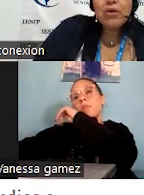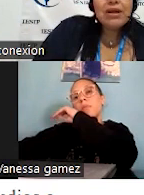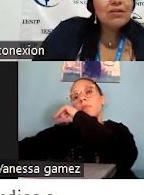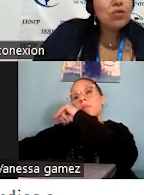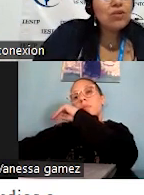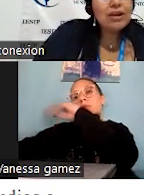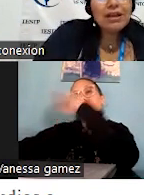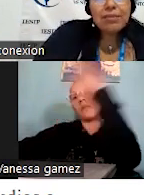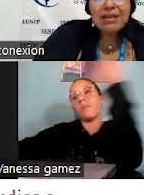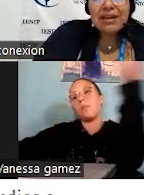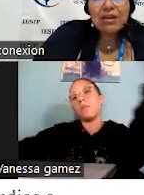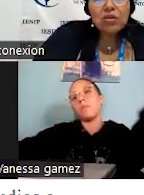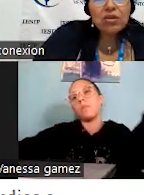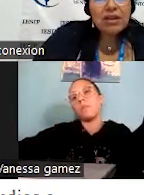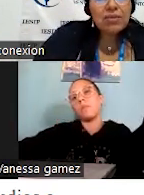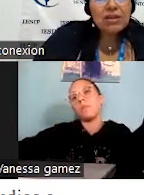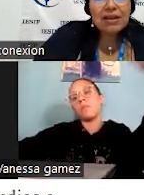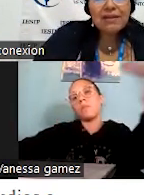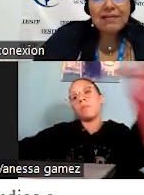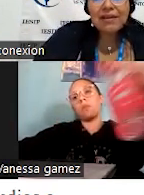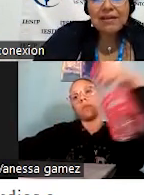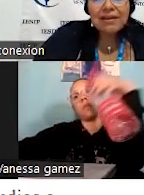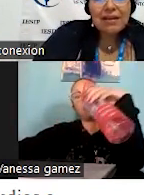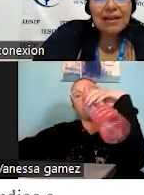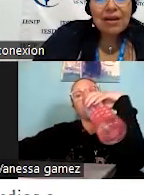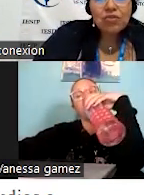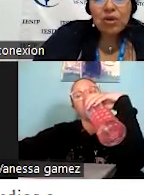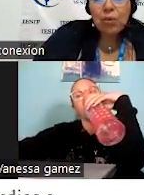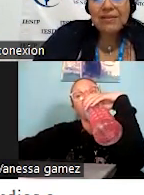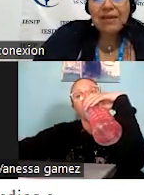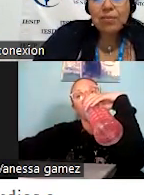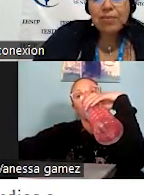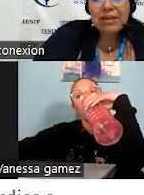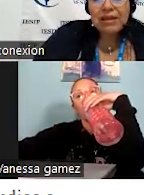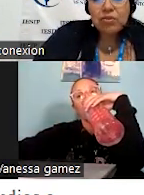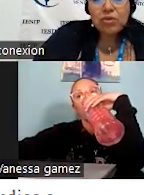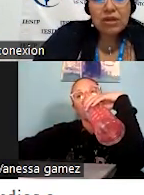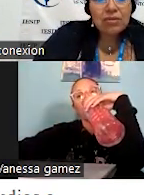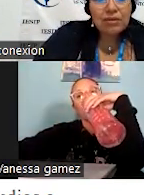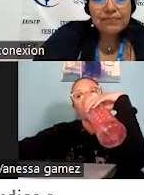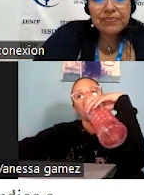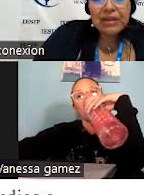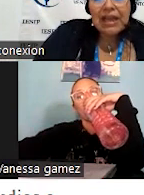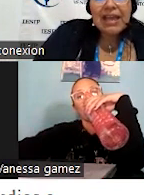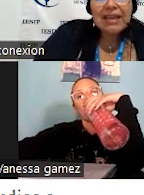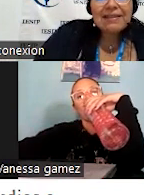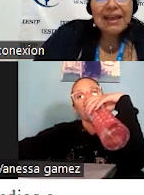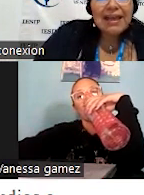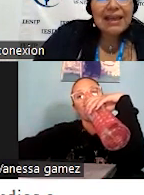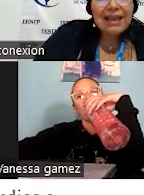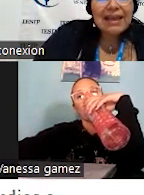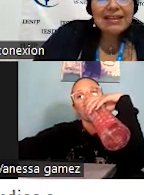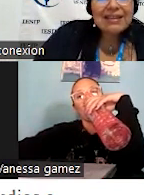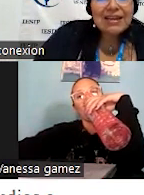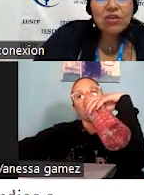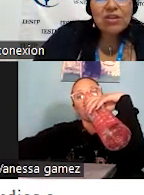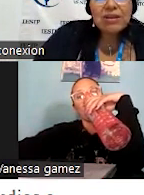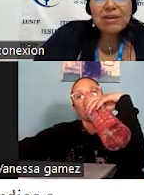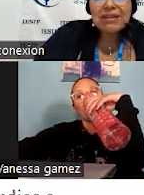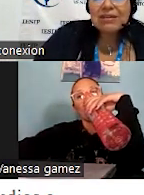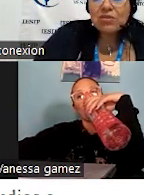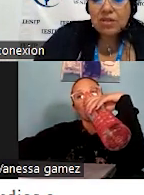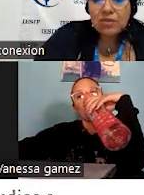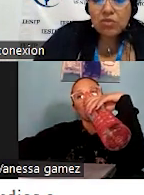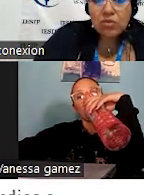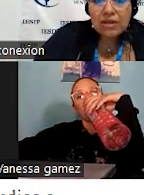No se puede retroceder y enmendar errores y evitar así las consecuencias por parte del turista. Es necesario